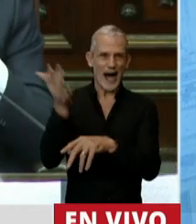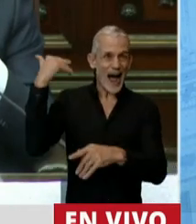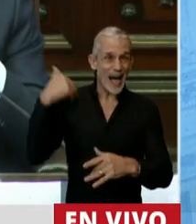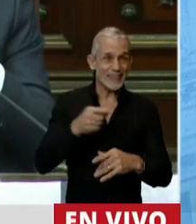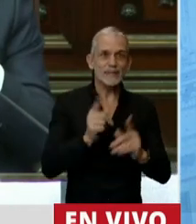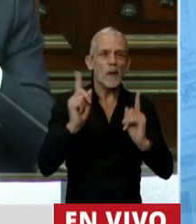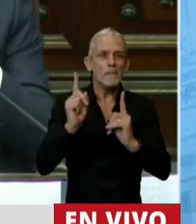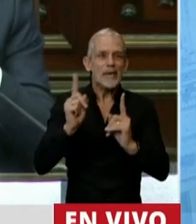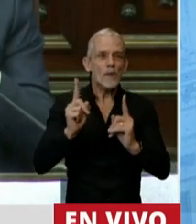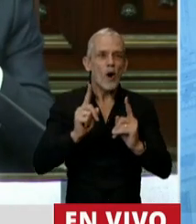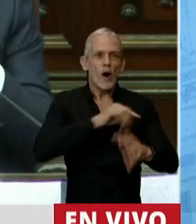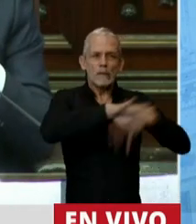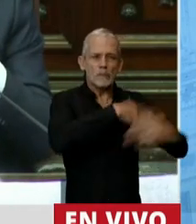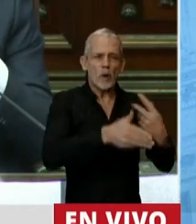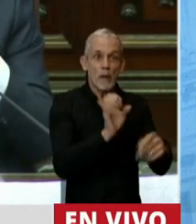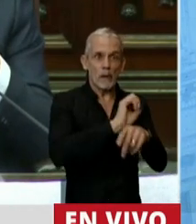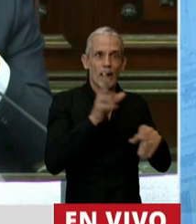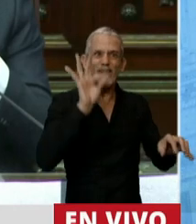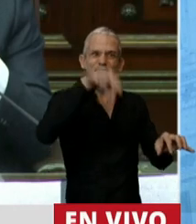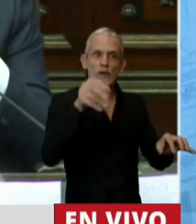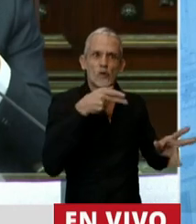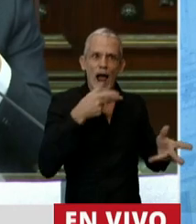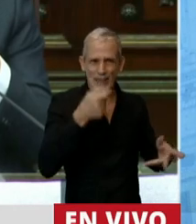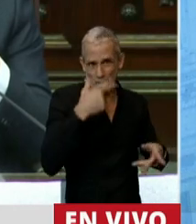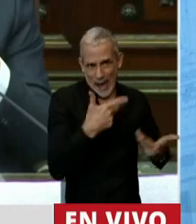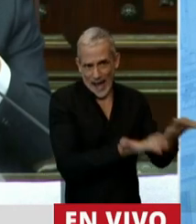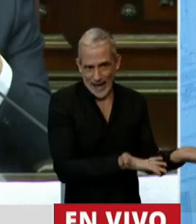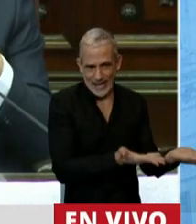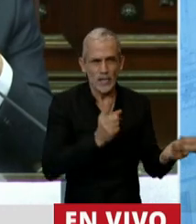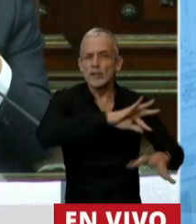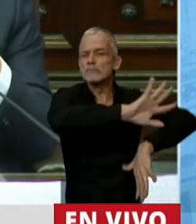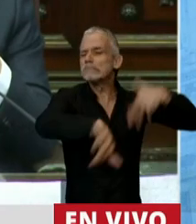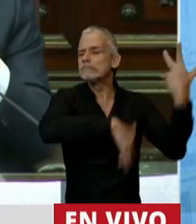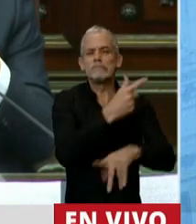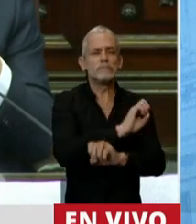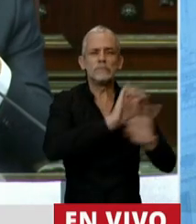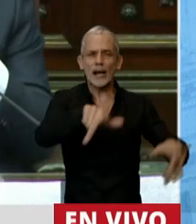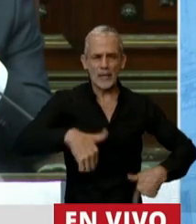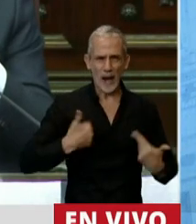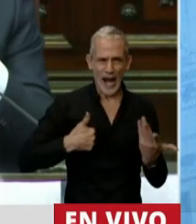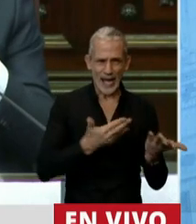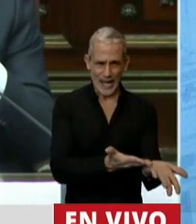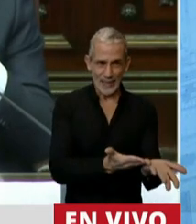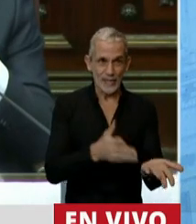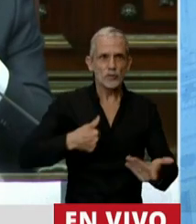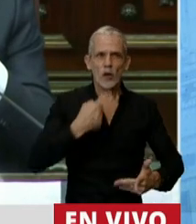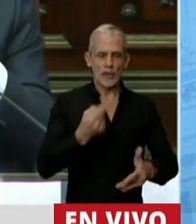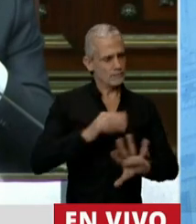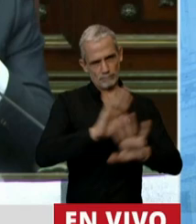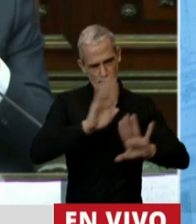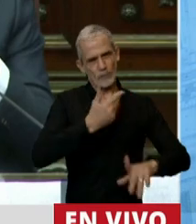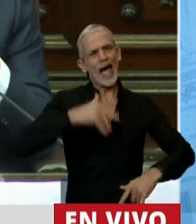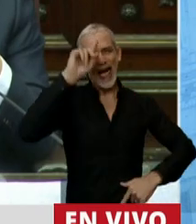Y tuvimos resultados catastróficos en la Argentina. Y nosotros decidimos que íbamos a poner al Estado a